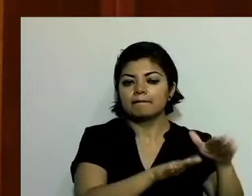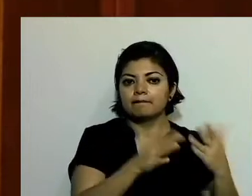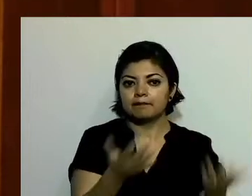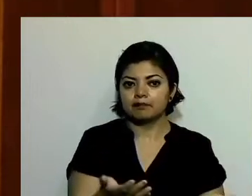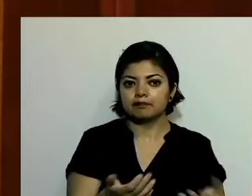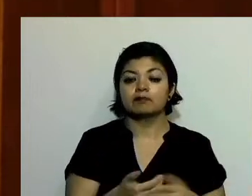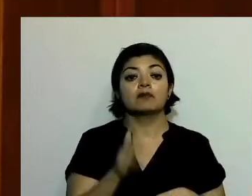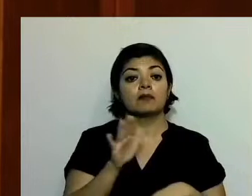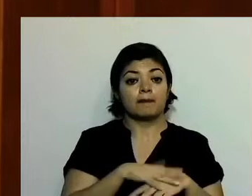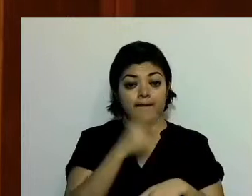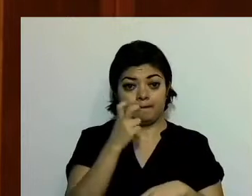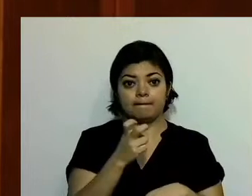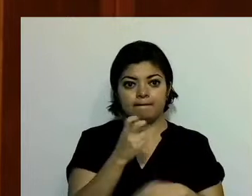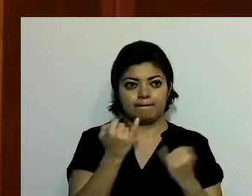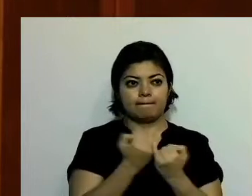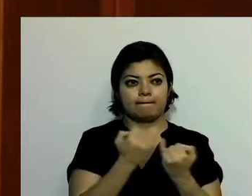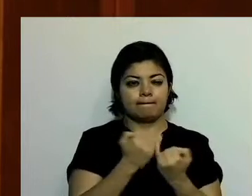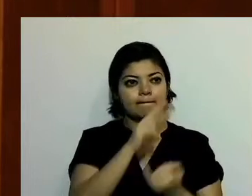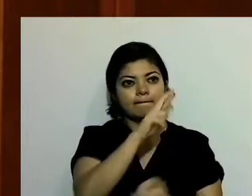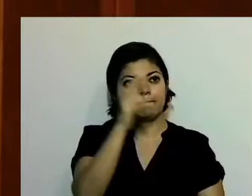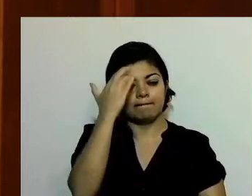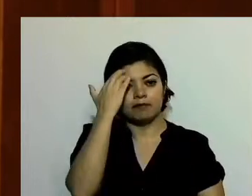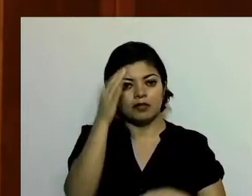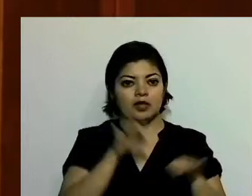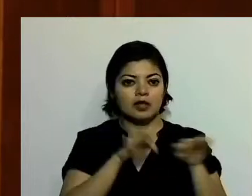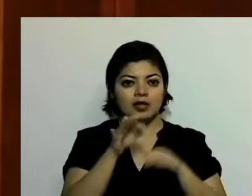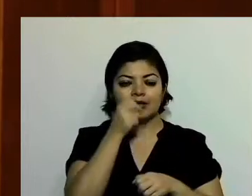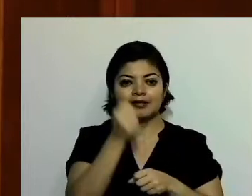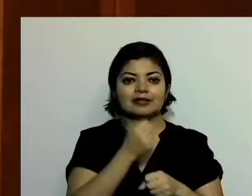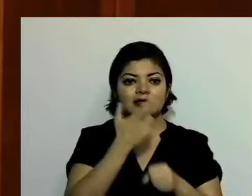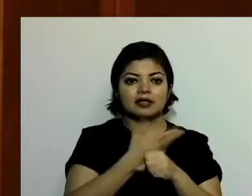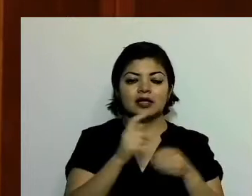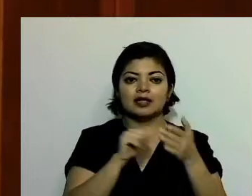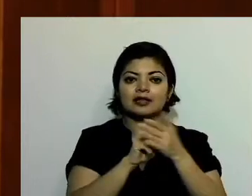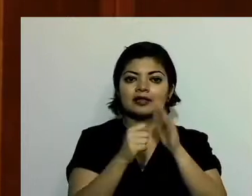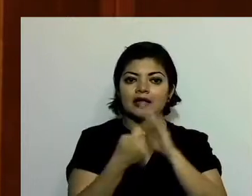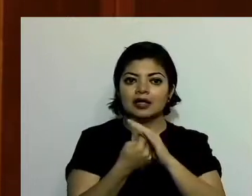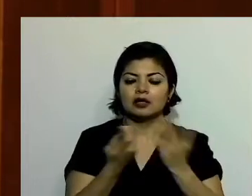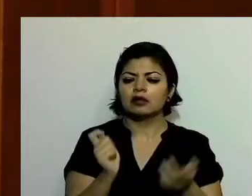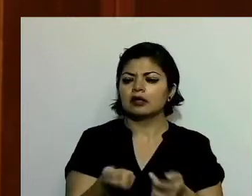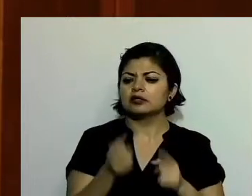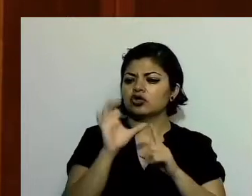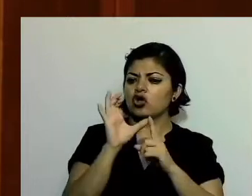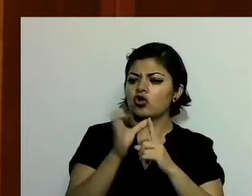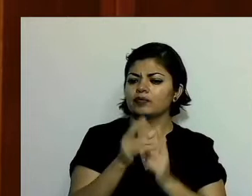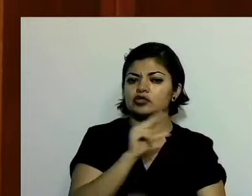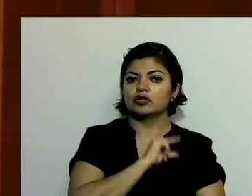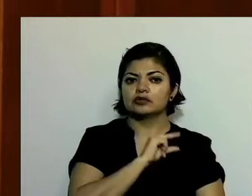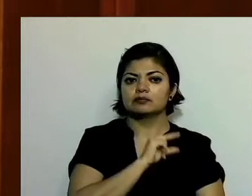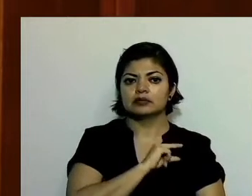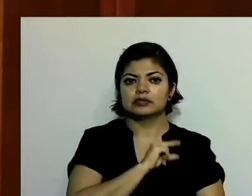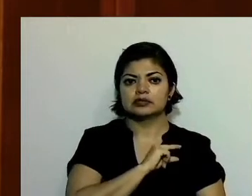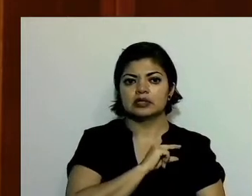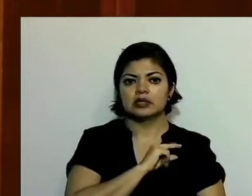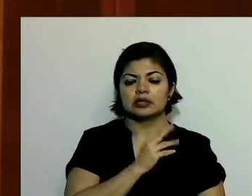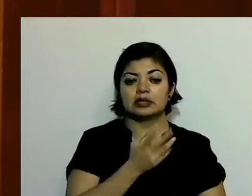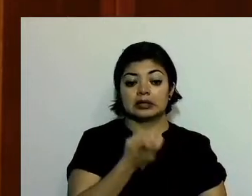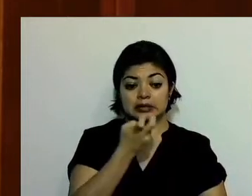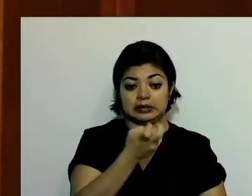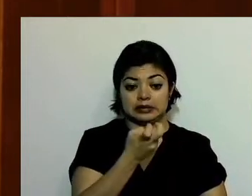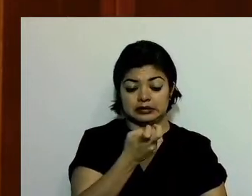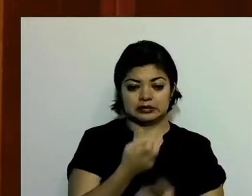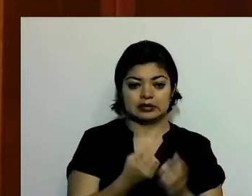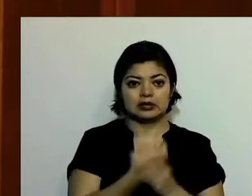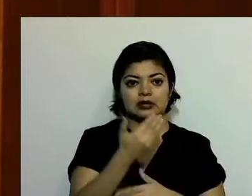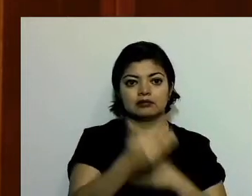Por eso también reconocemos el trabajo del Secretariado Técnico, que es una comisión especial que esta legislatura